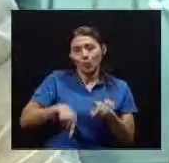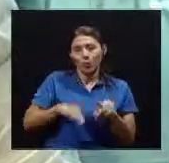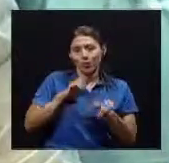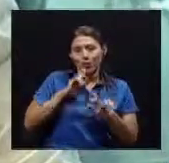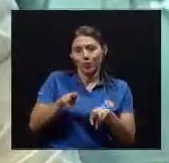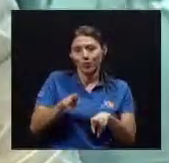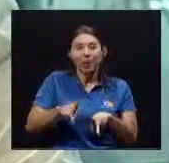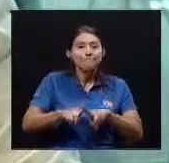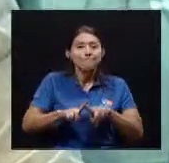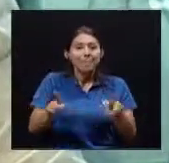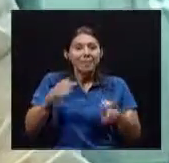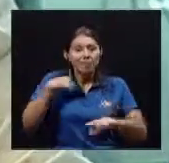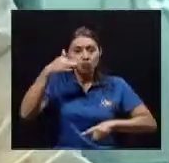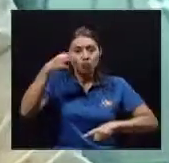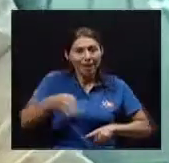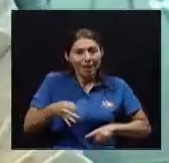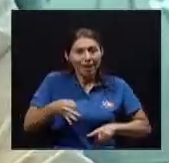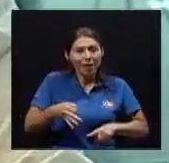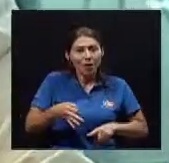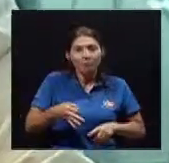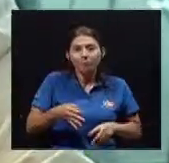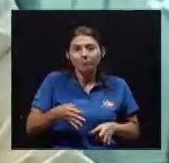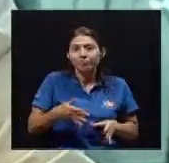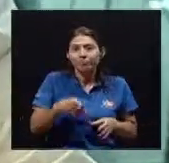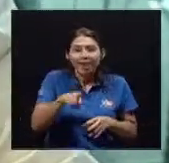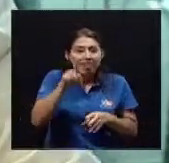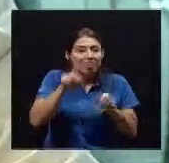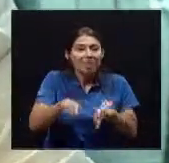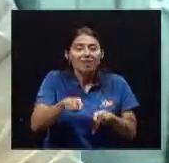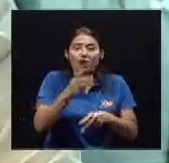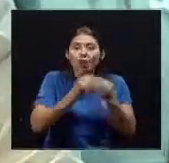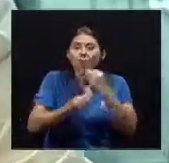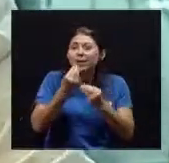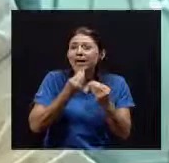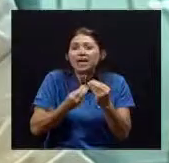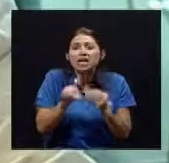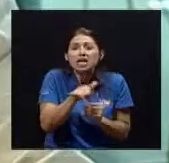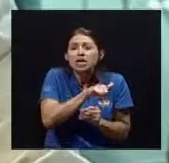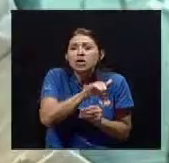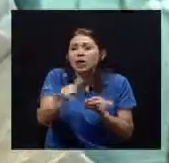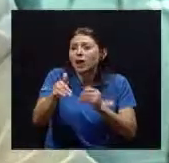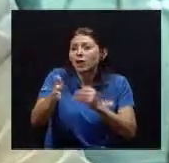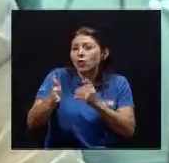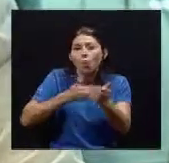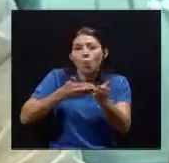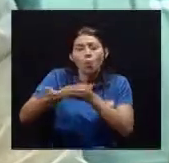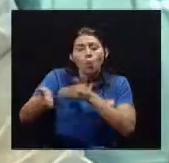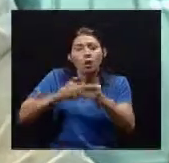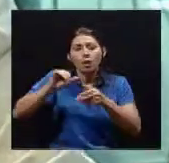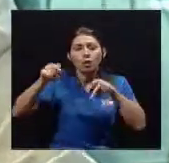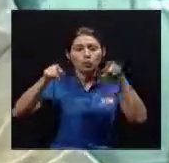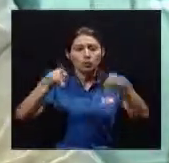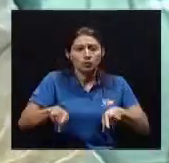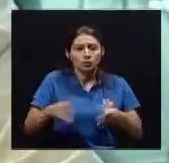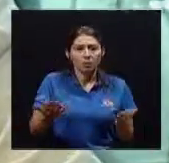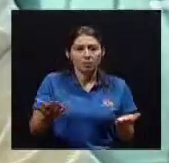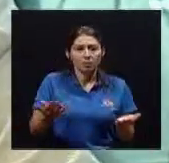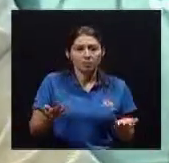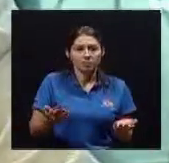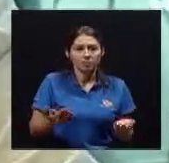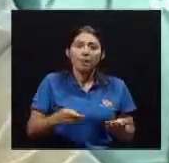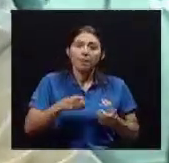si creo Que Exactamente Como cualquier Otro ser humano En cualquiera De sus etapas De vida Es